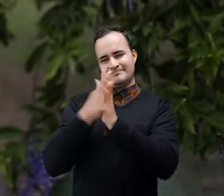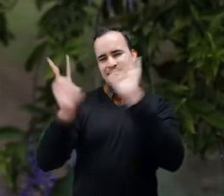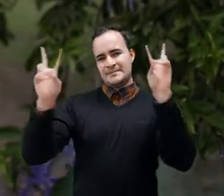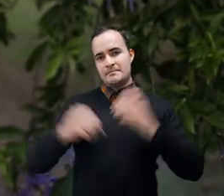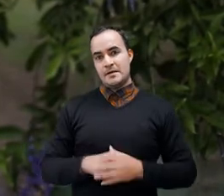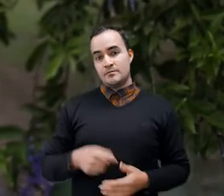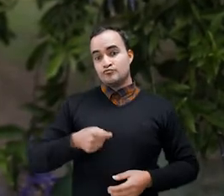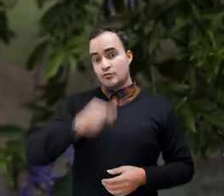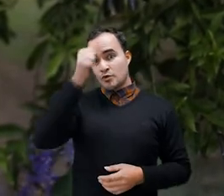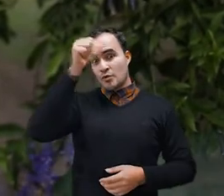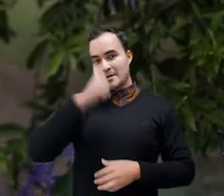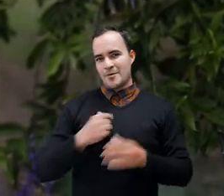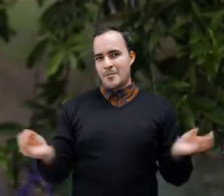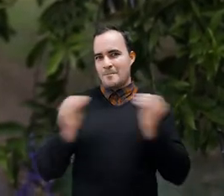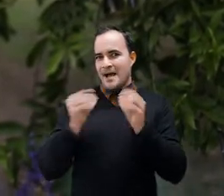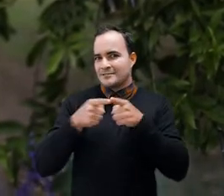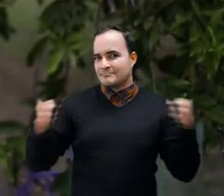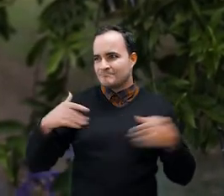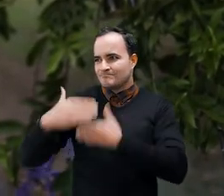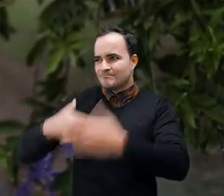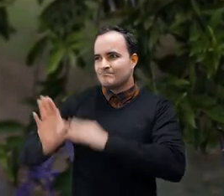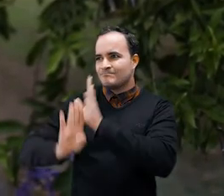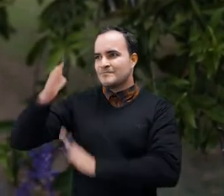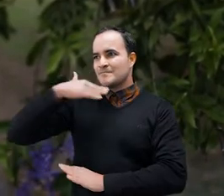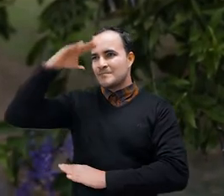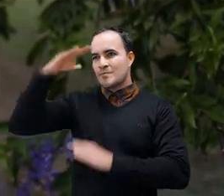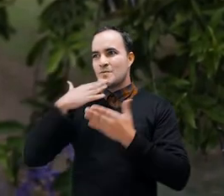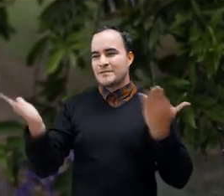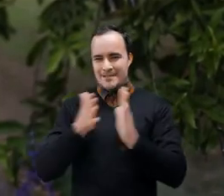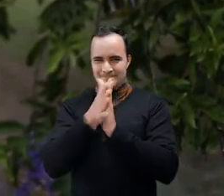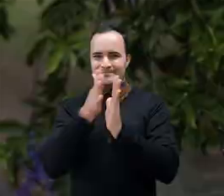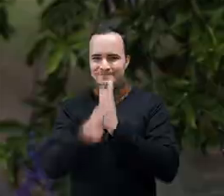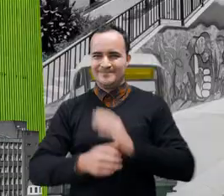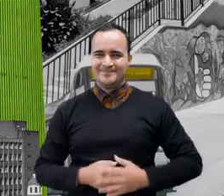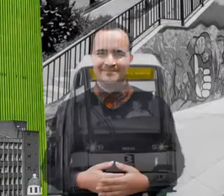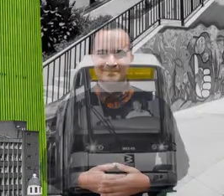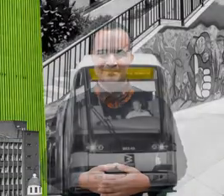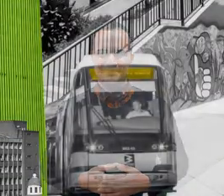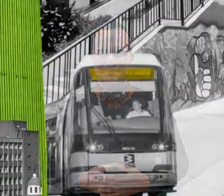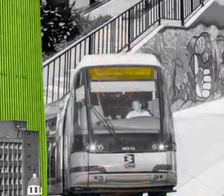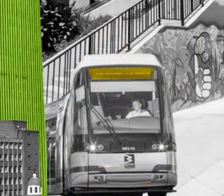Conecta TV. Nos vemos este domingo con más noticias e historias de Medellín Futuro.